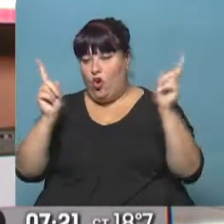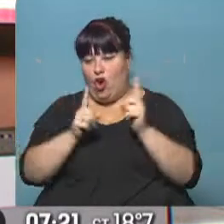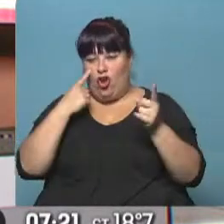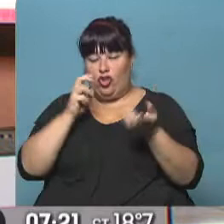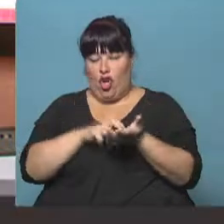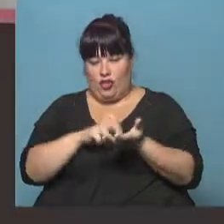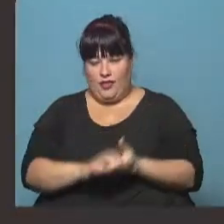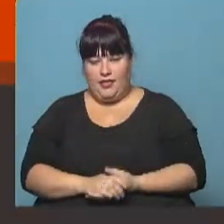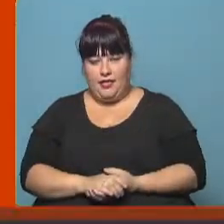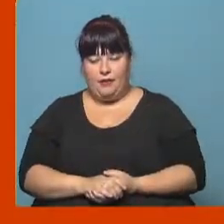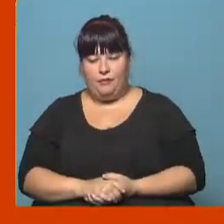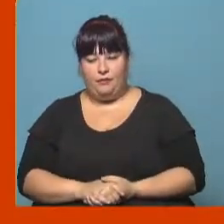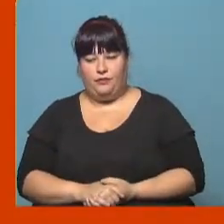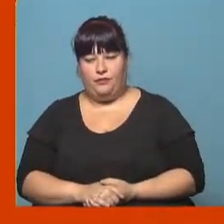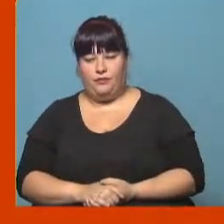síntesis.